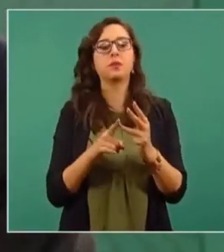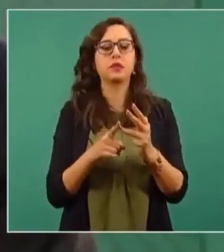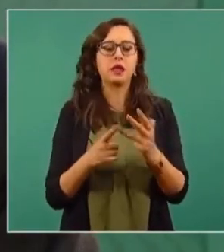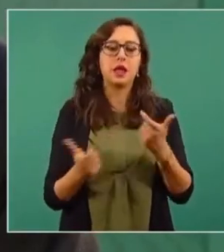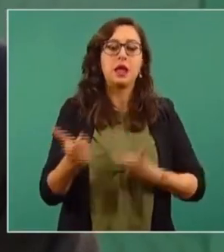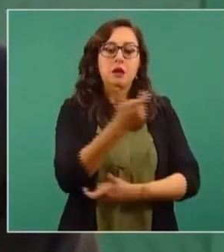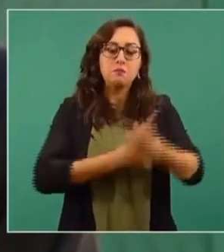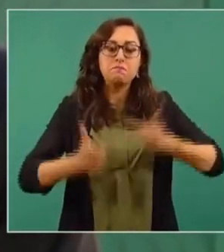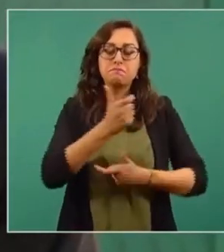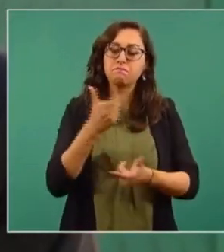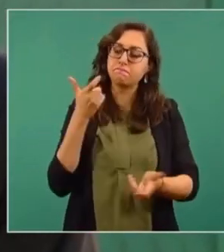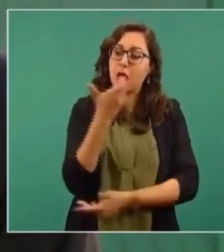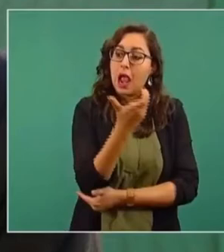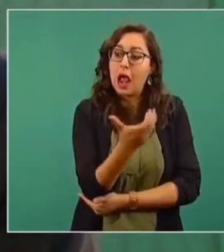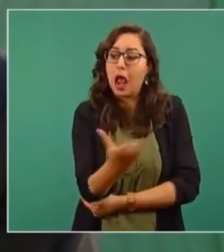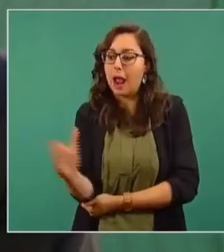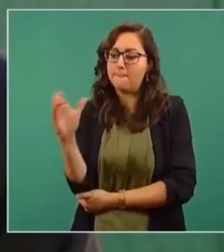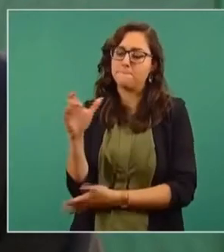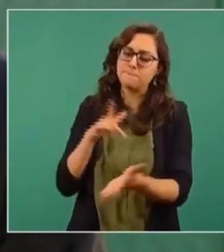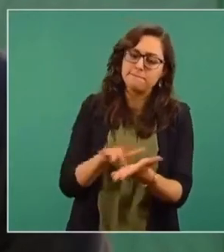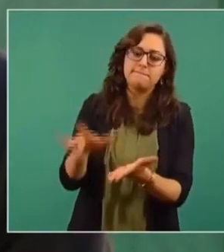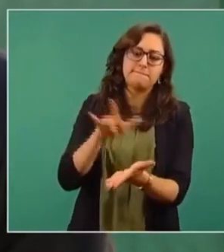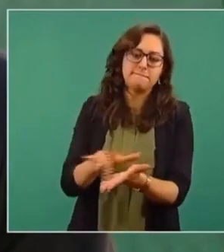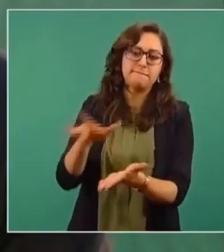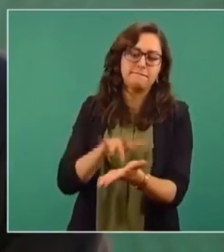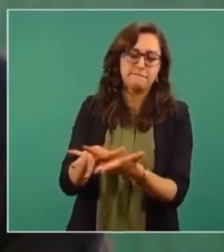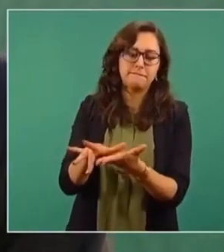el campo, apoyar el campo.